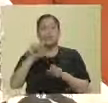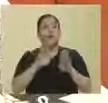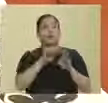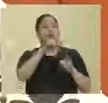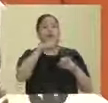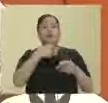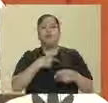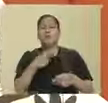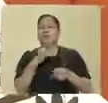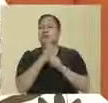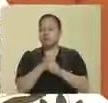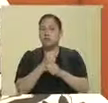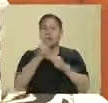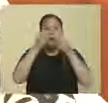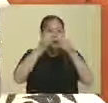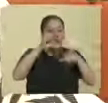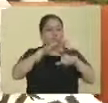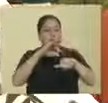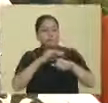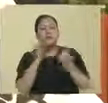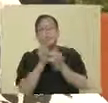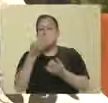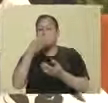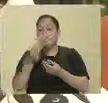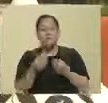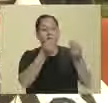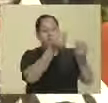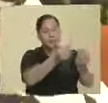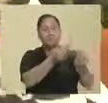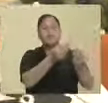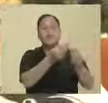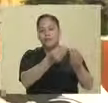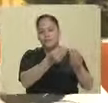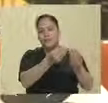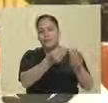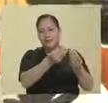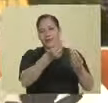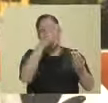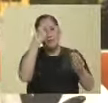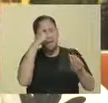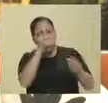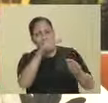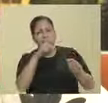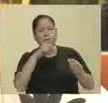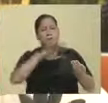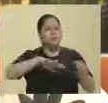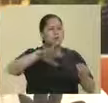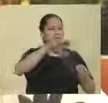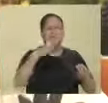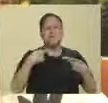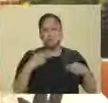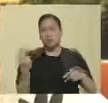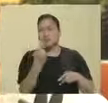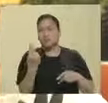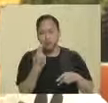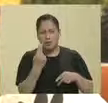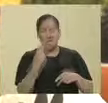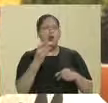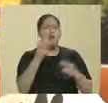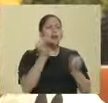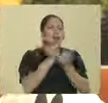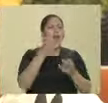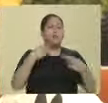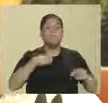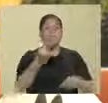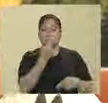con el programa de atención médica y entrega de medicamentos a domicilio. Pues obviamente para detectar a la población que requiere atención y medicinas,